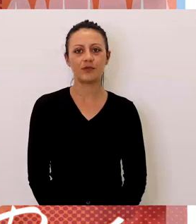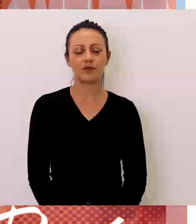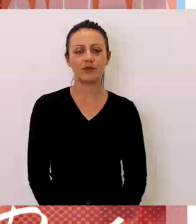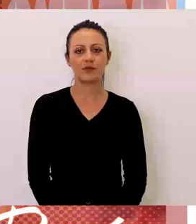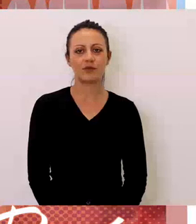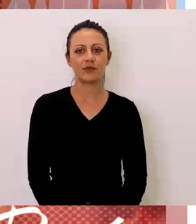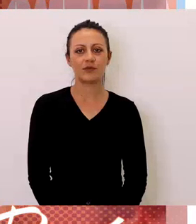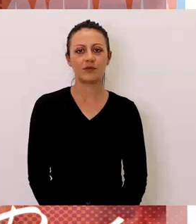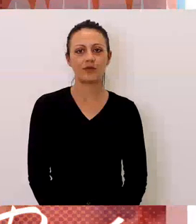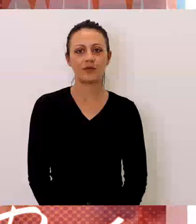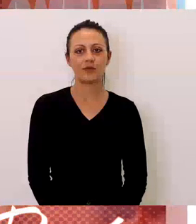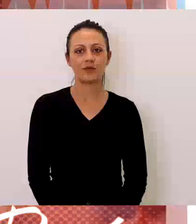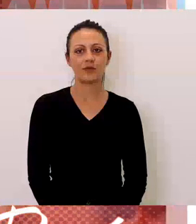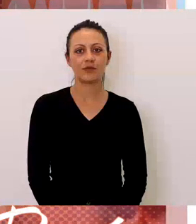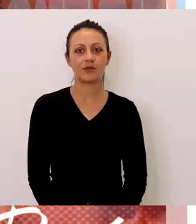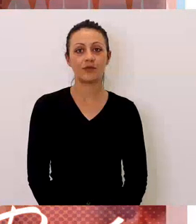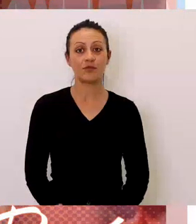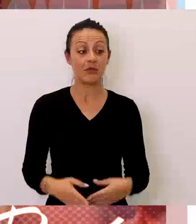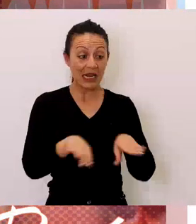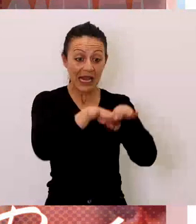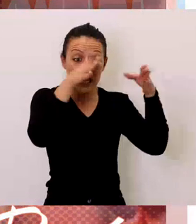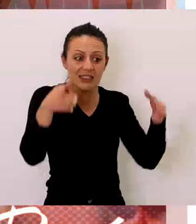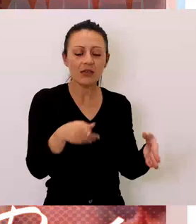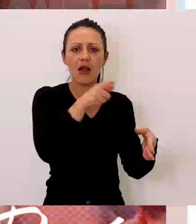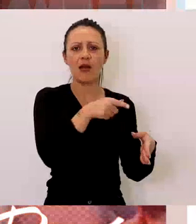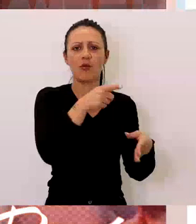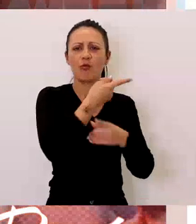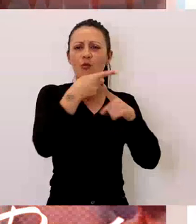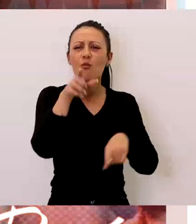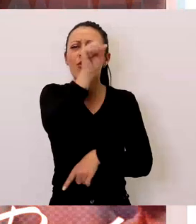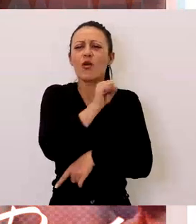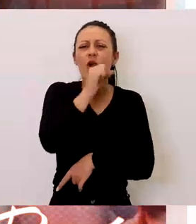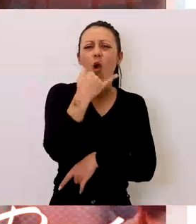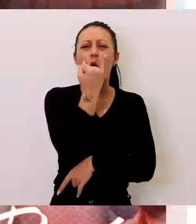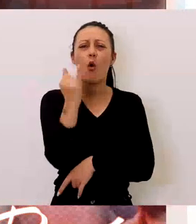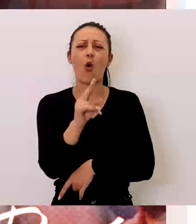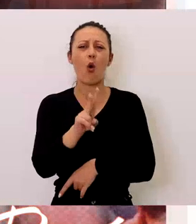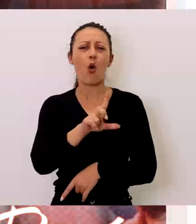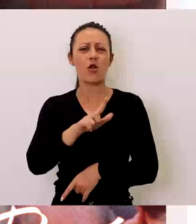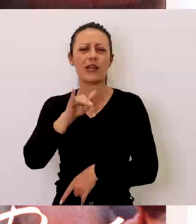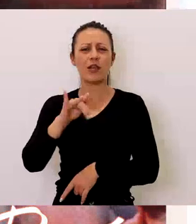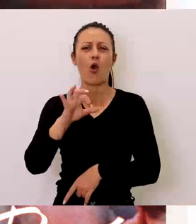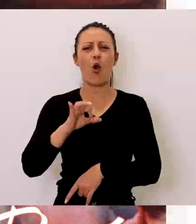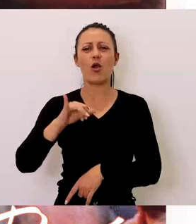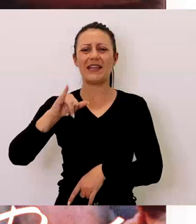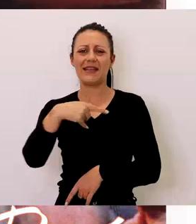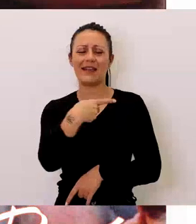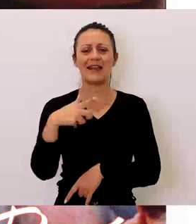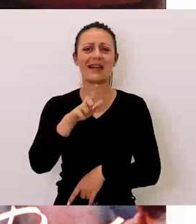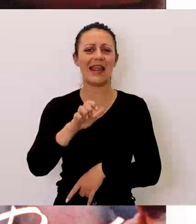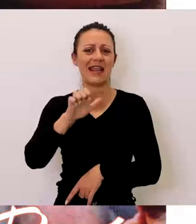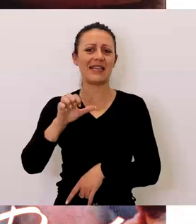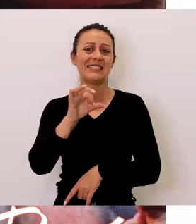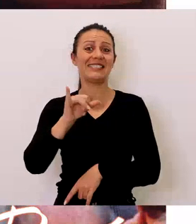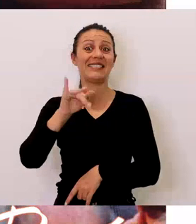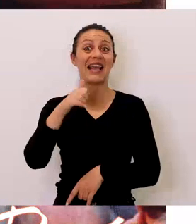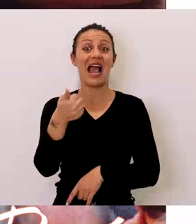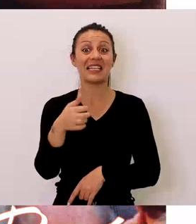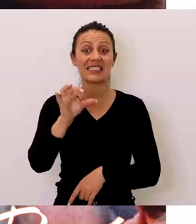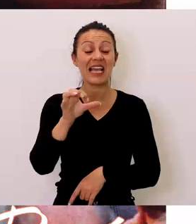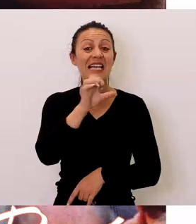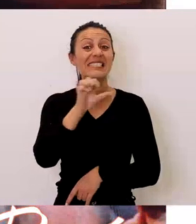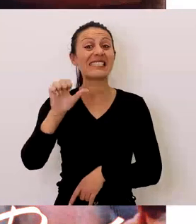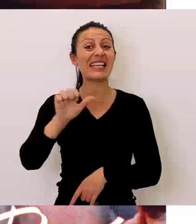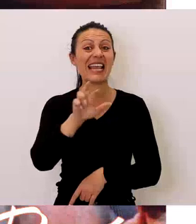En aquel escenario se escuchó la música de Julio Iglesias, Serrat y Rocío Jurado o las melodías de Ray